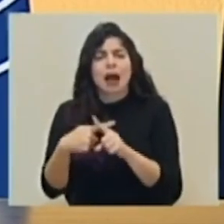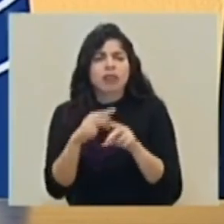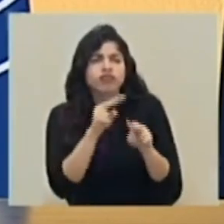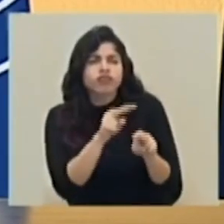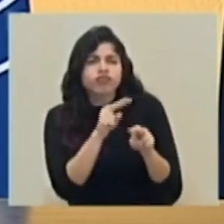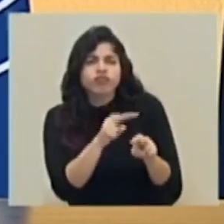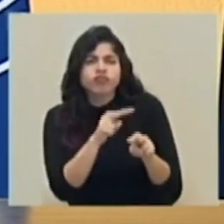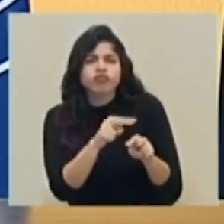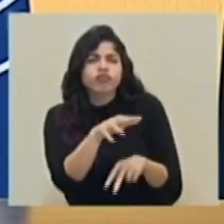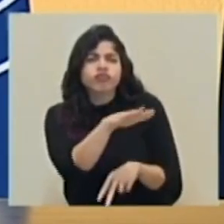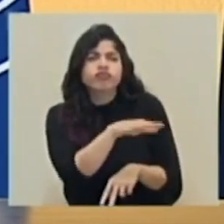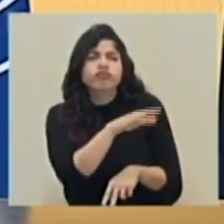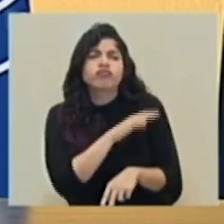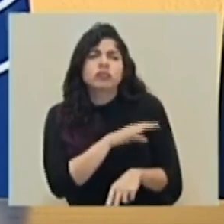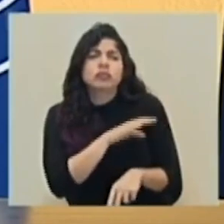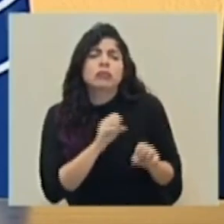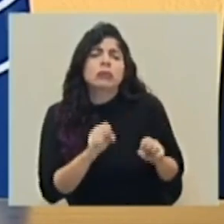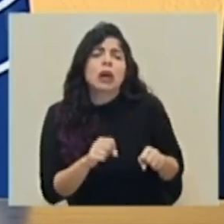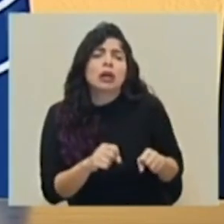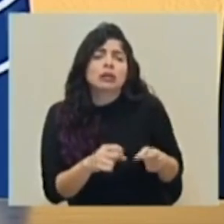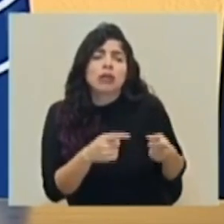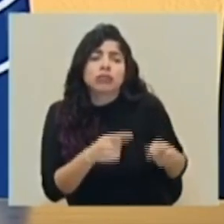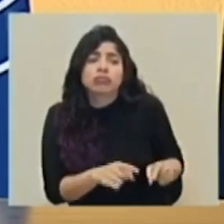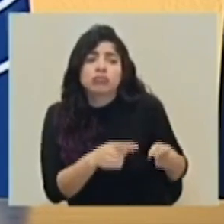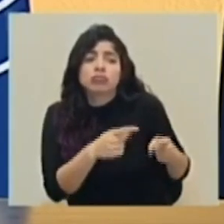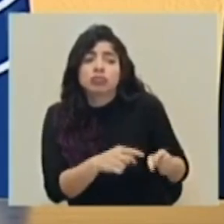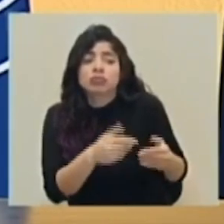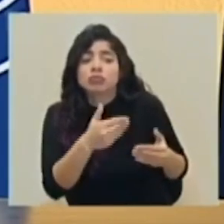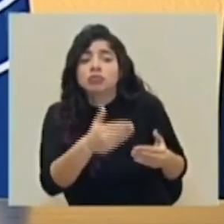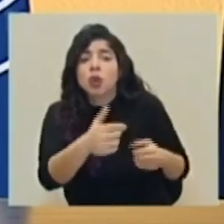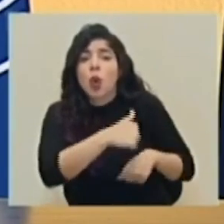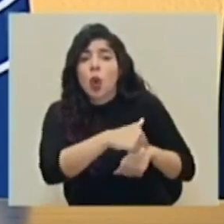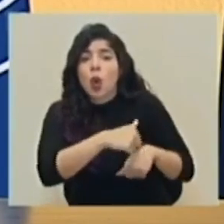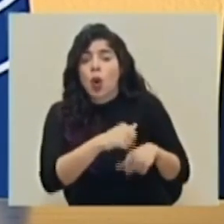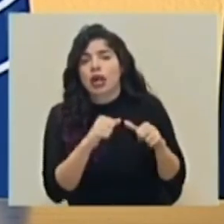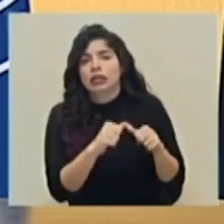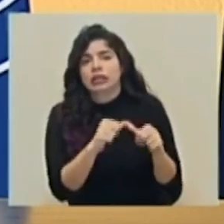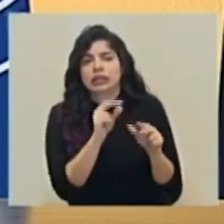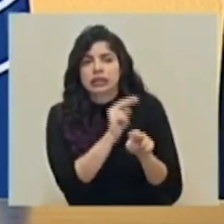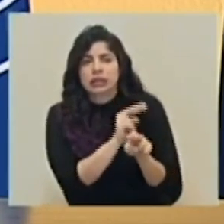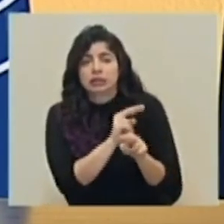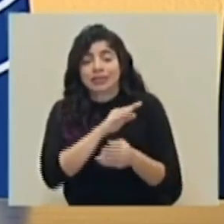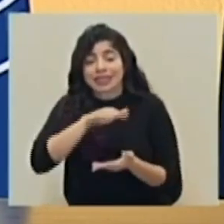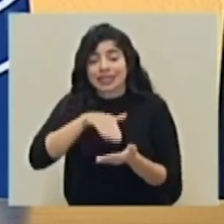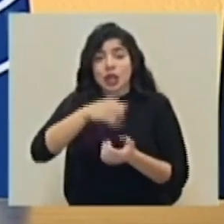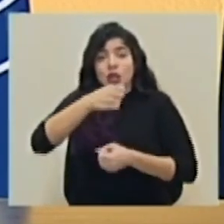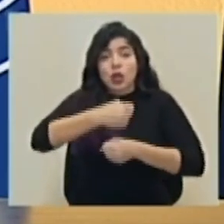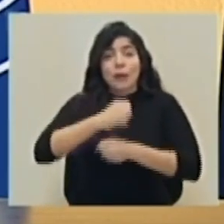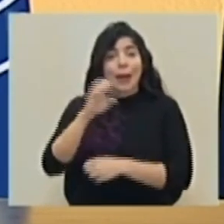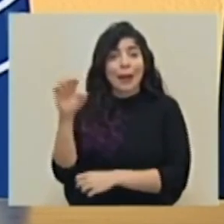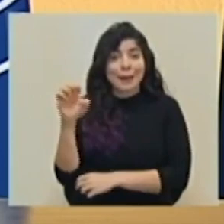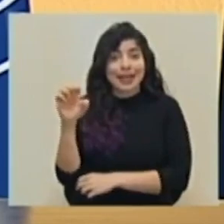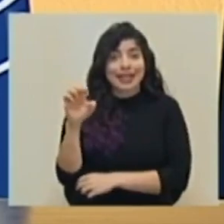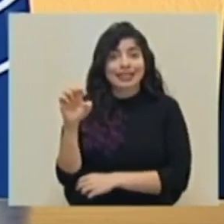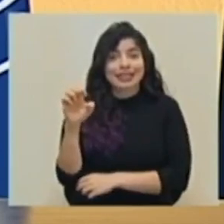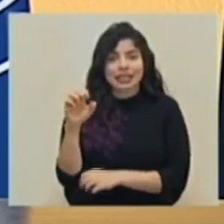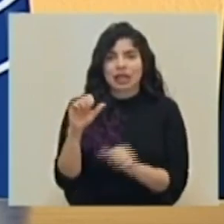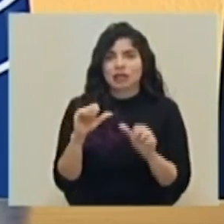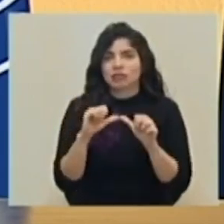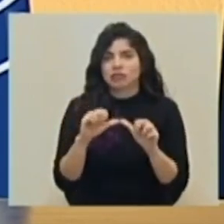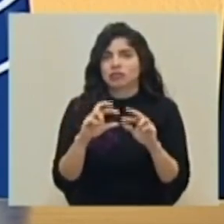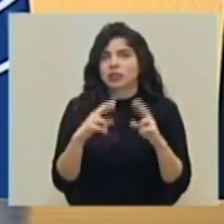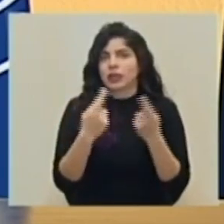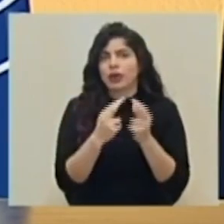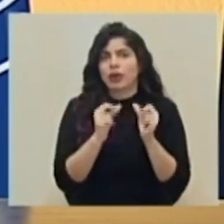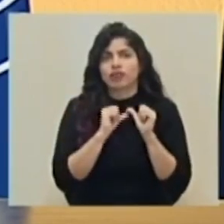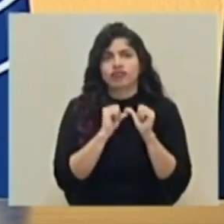condiciones que puedan presentarse durante las próximas horas. El Centro de Operaciones de Emergencia, como decía, se mantiene en sesión